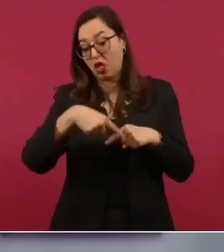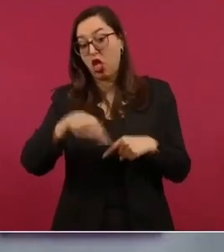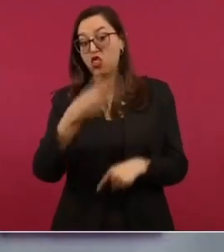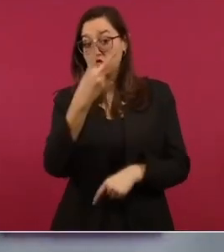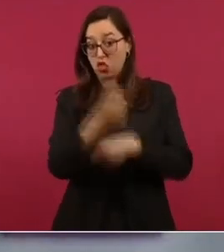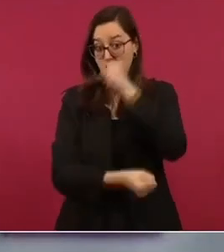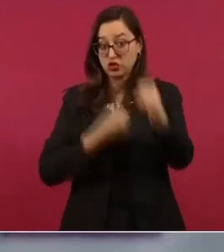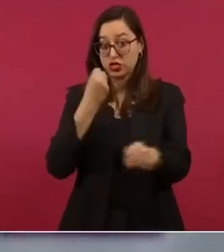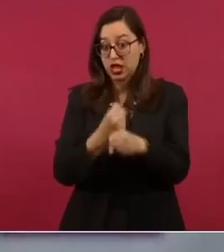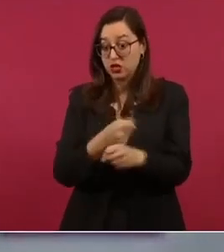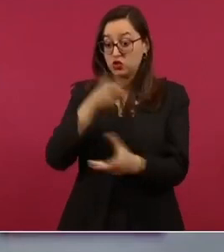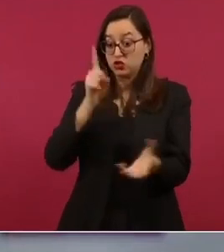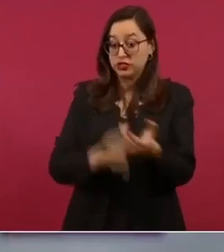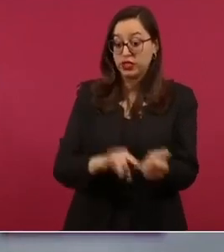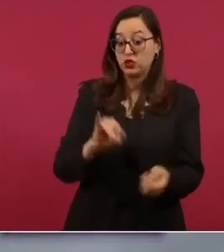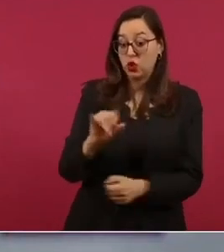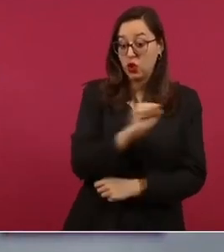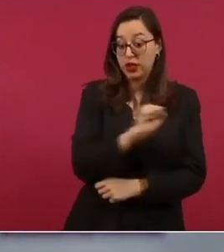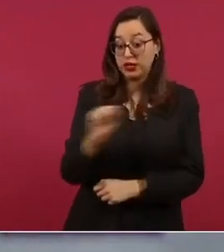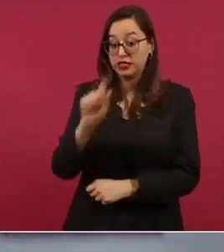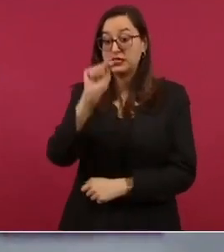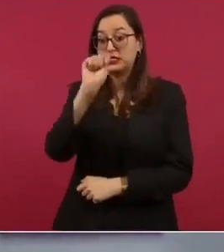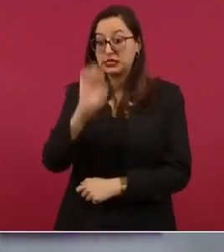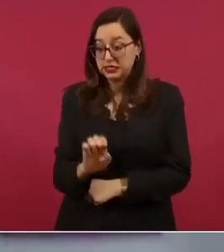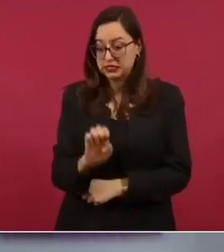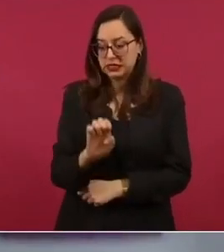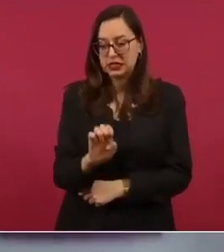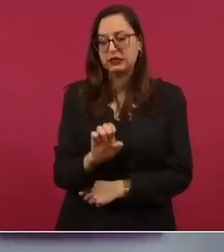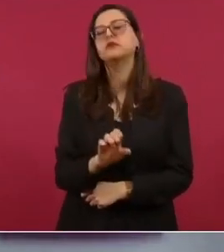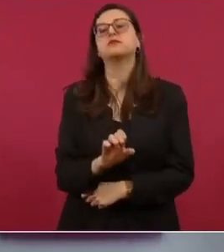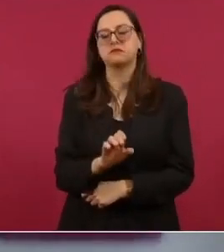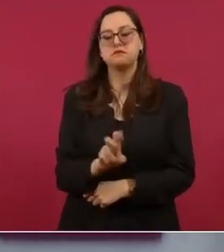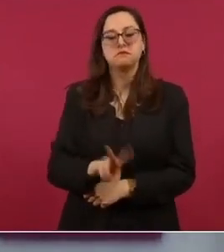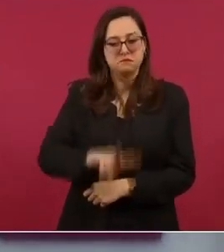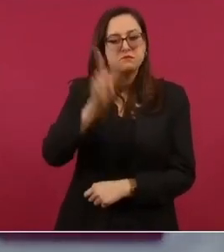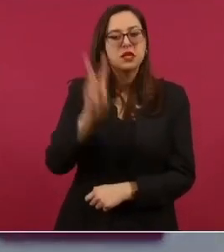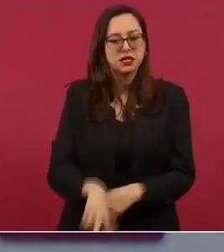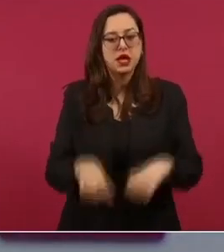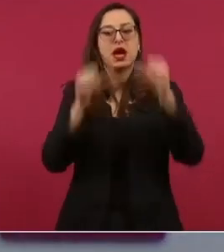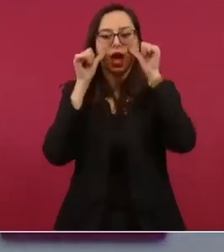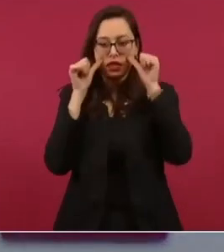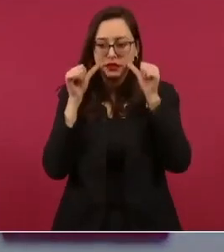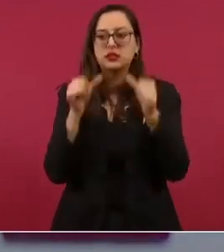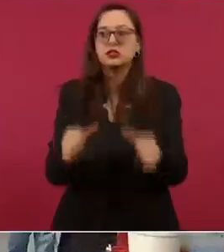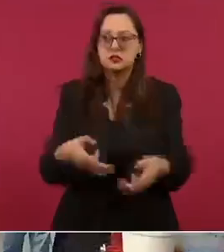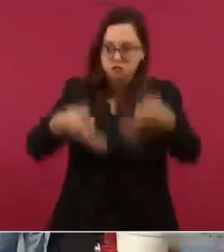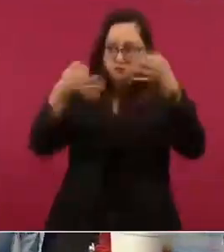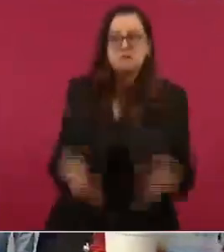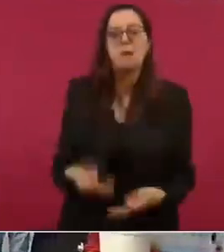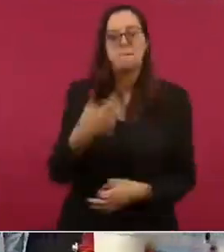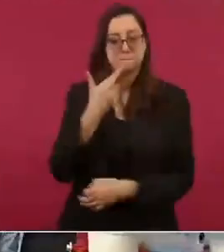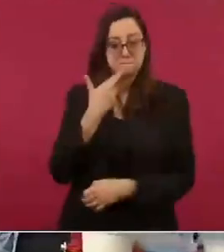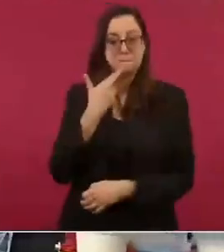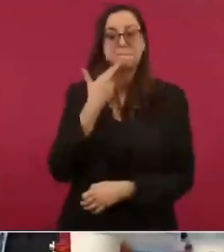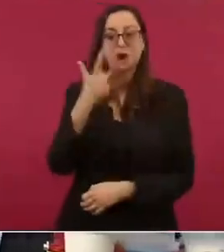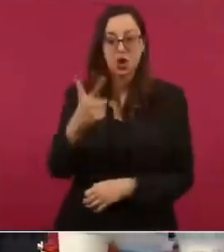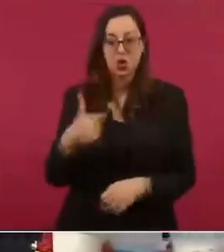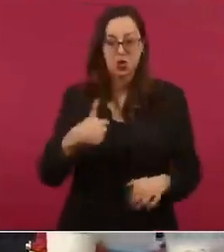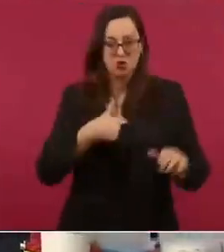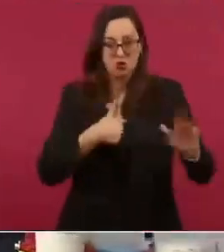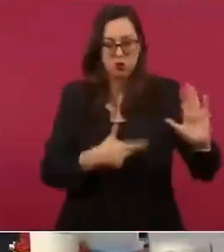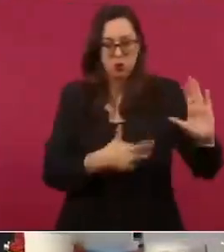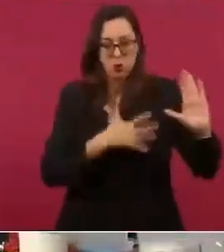trabajadores al servicio del estado será sustancialmente mejor ese es mi